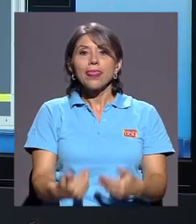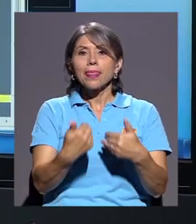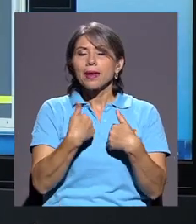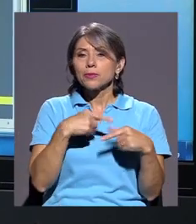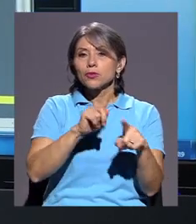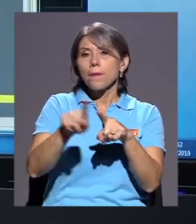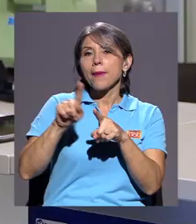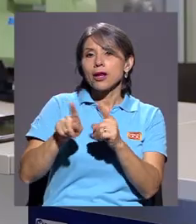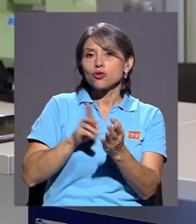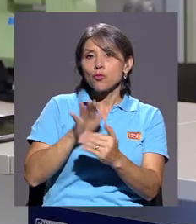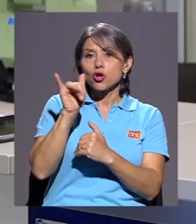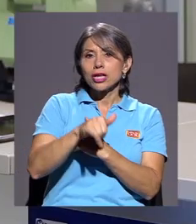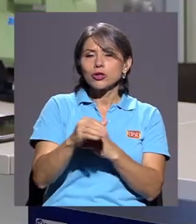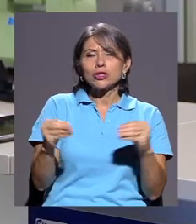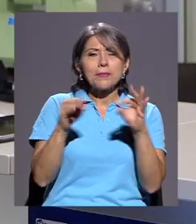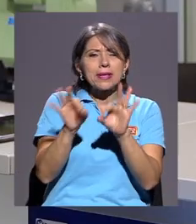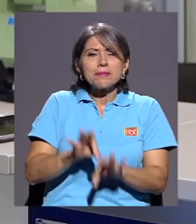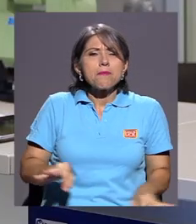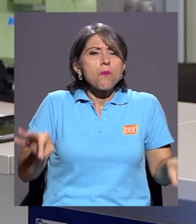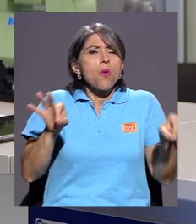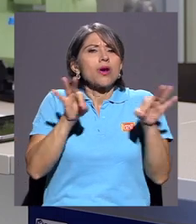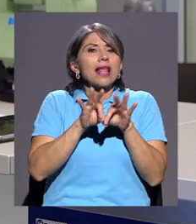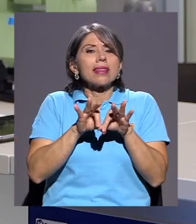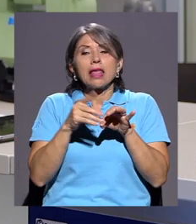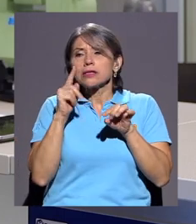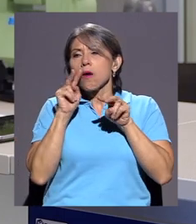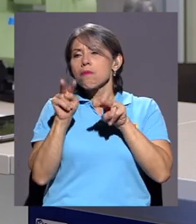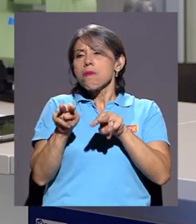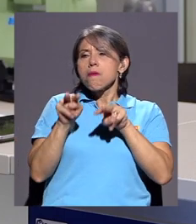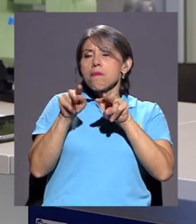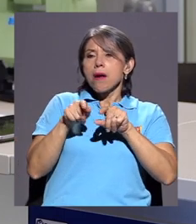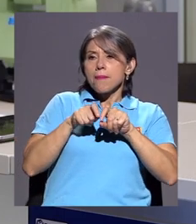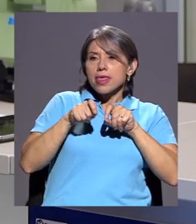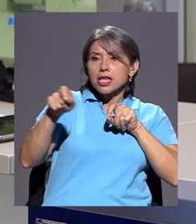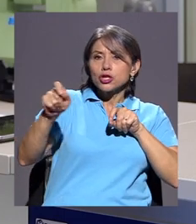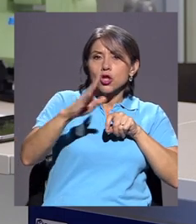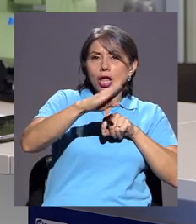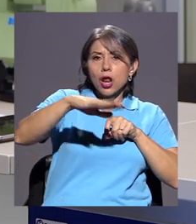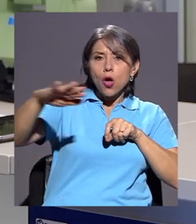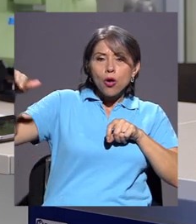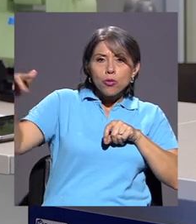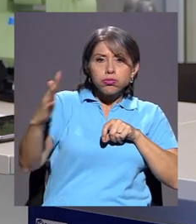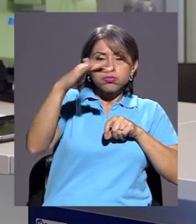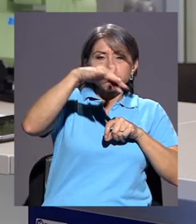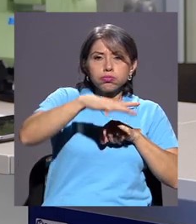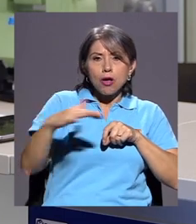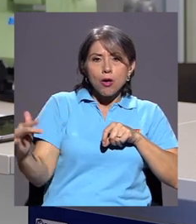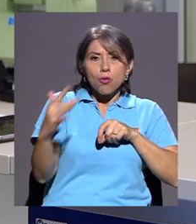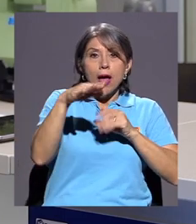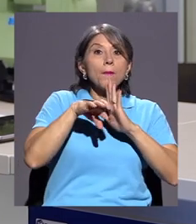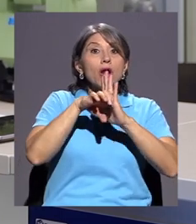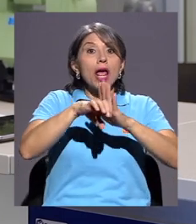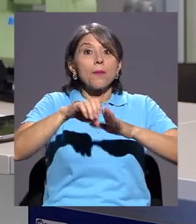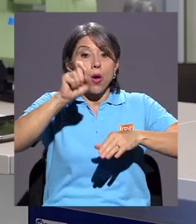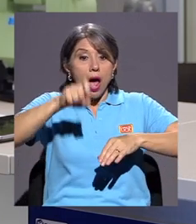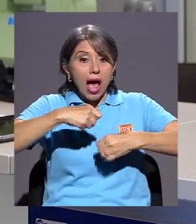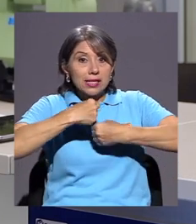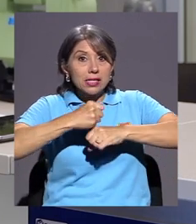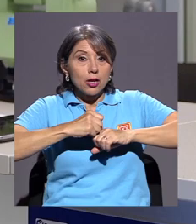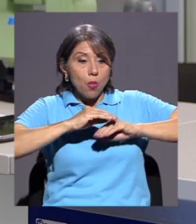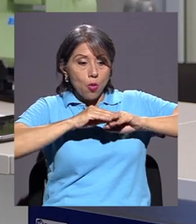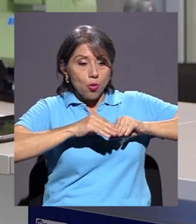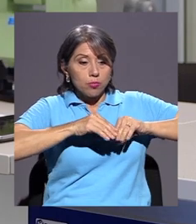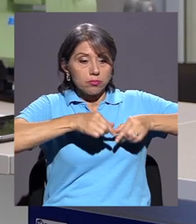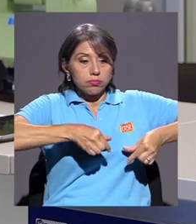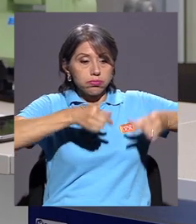Tenemos varios proyectos, de lo más importante es la medición del oleaje. Lo más importante para diseñar un muelle o un puerto